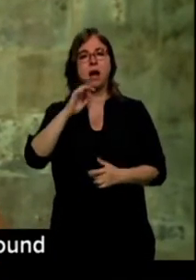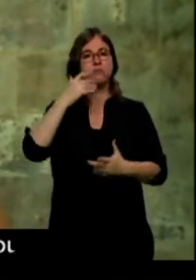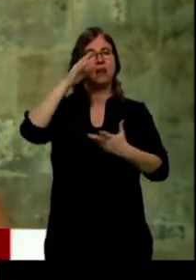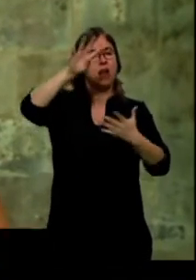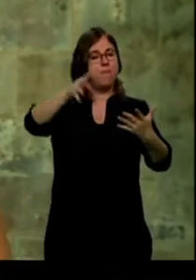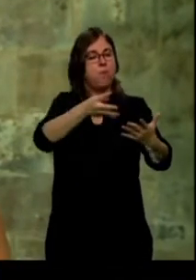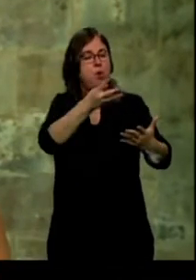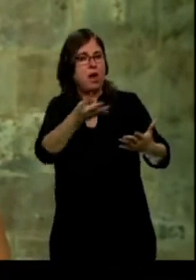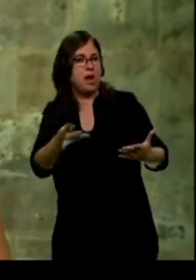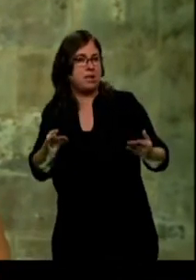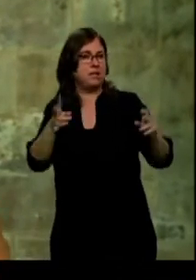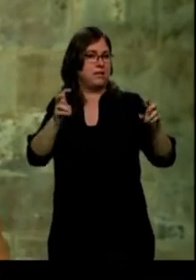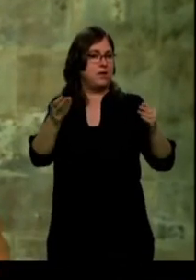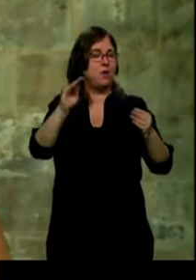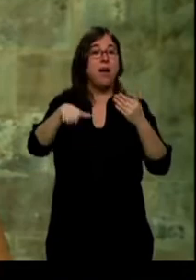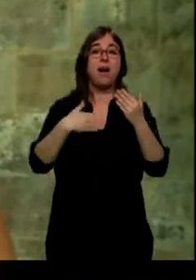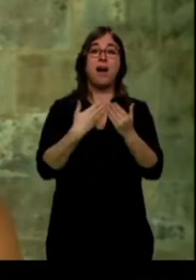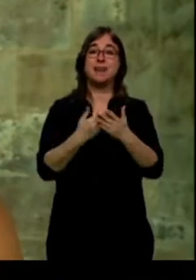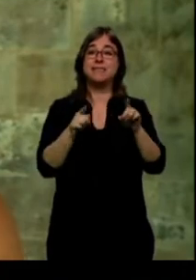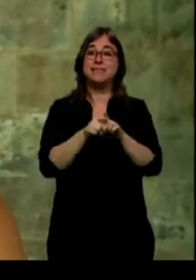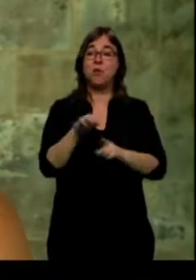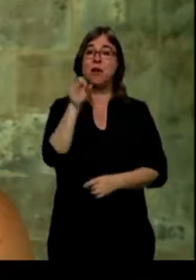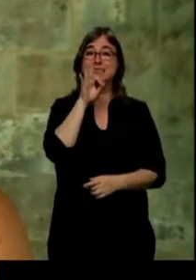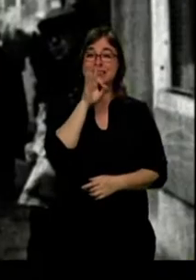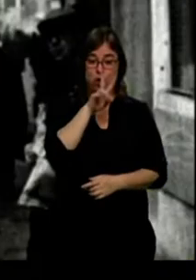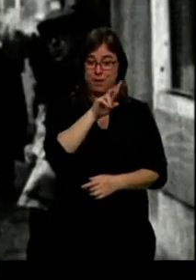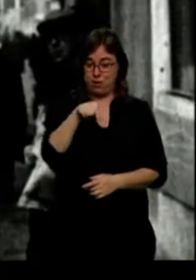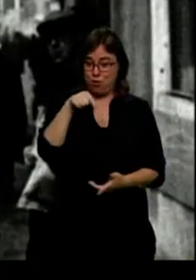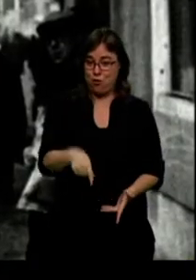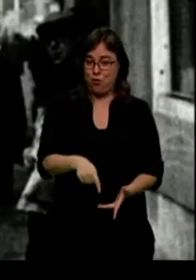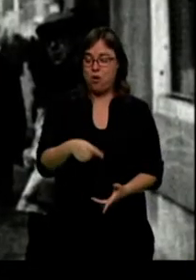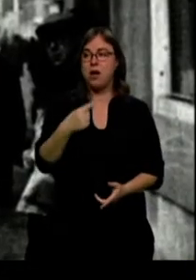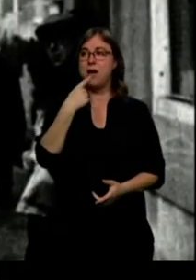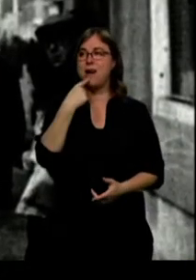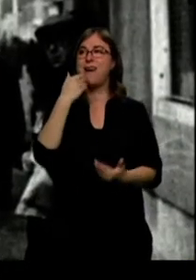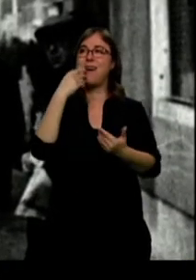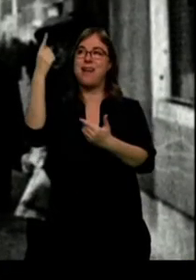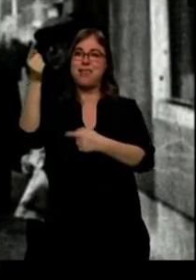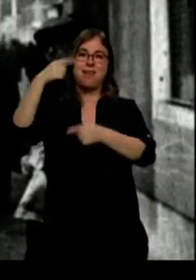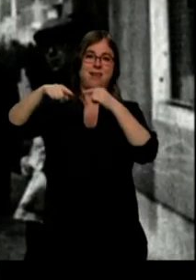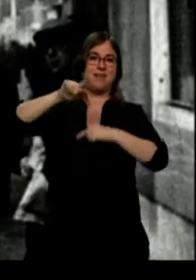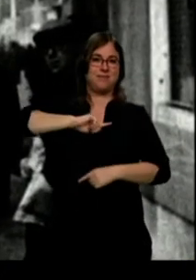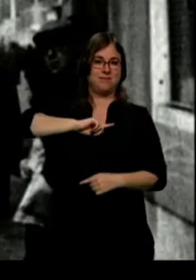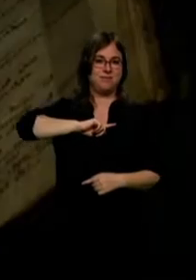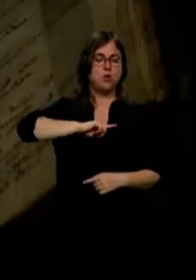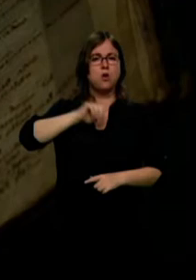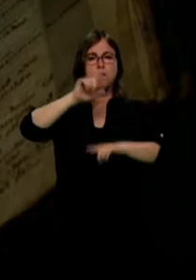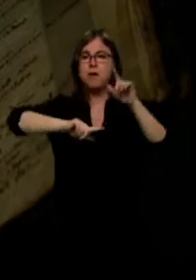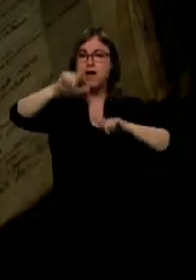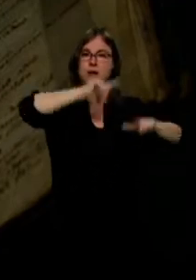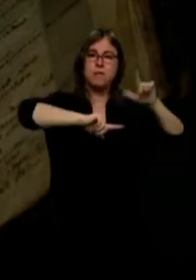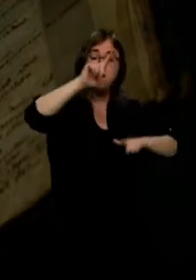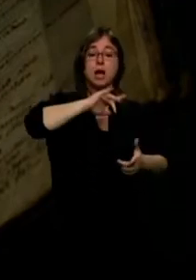incluso los poetas del siglo XXI son deudores. Viajero incansable, Pound llegó a España